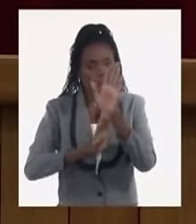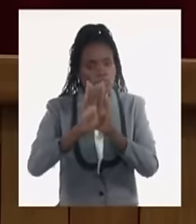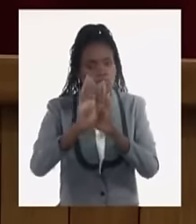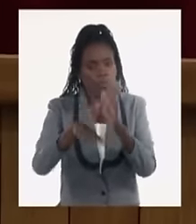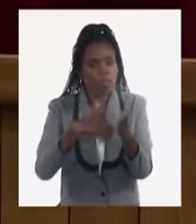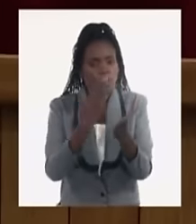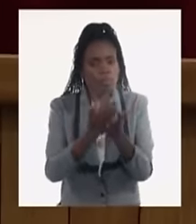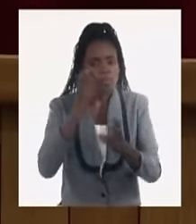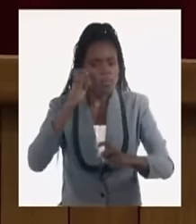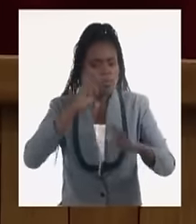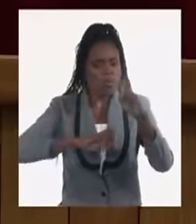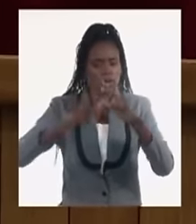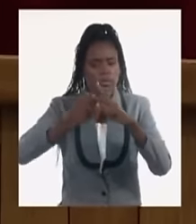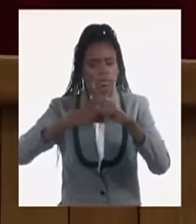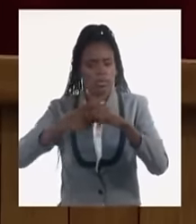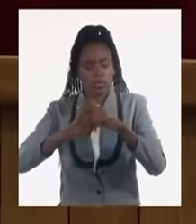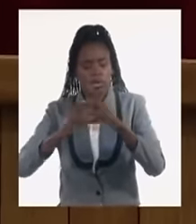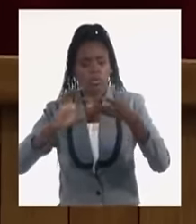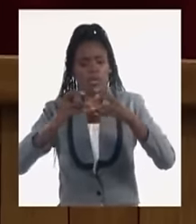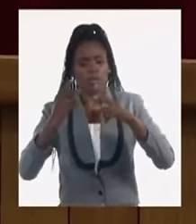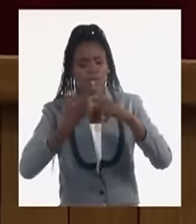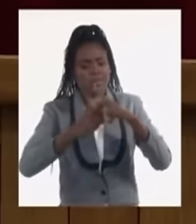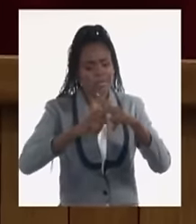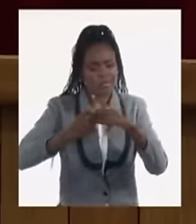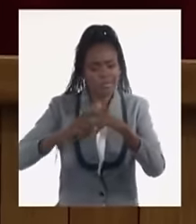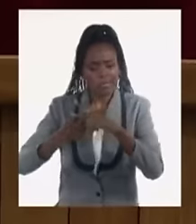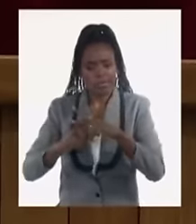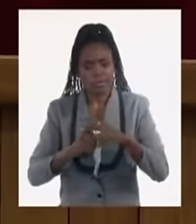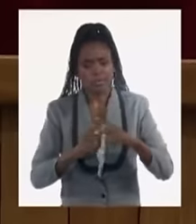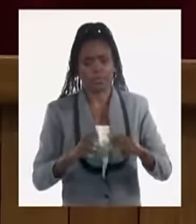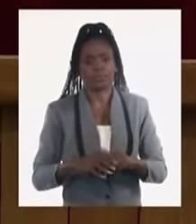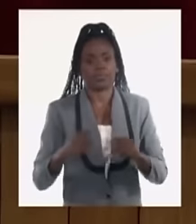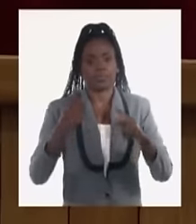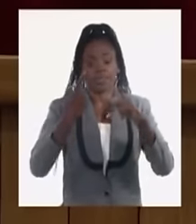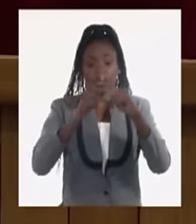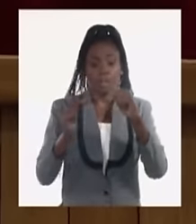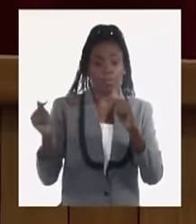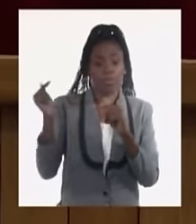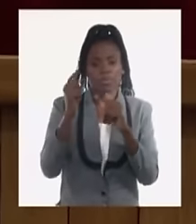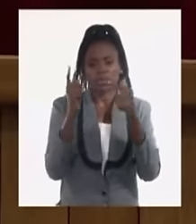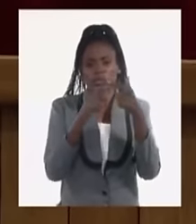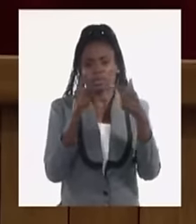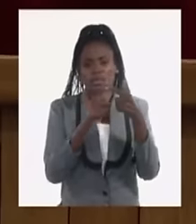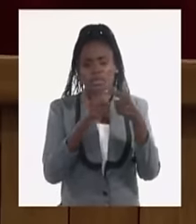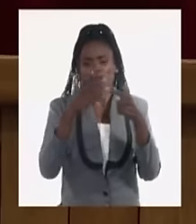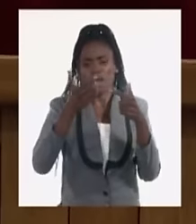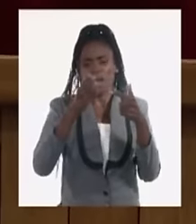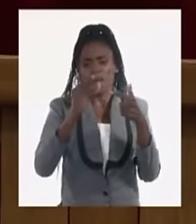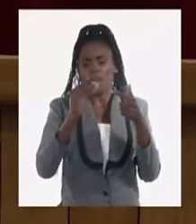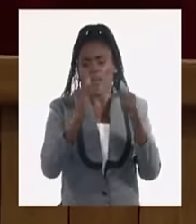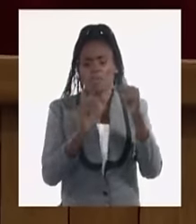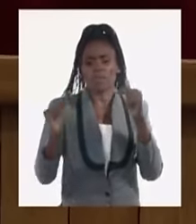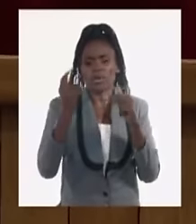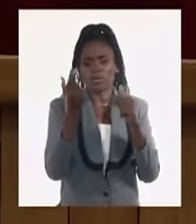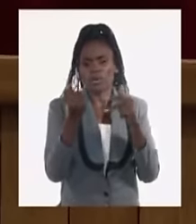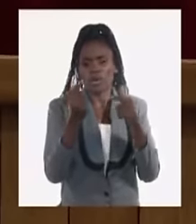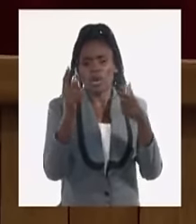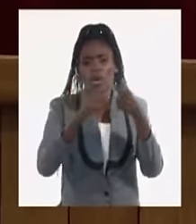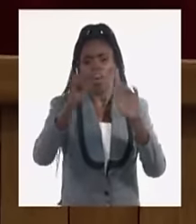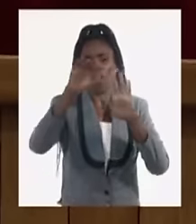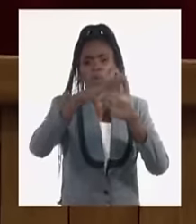soluciones alternativas. Primero, hablaba Alejandro, el programa de